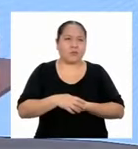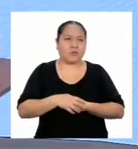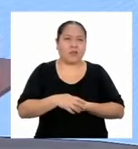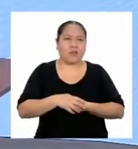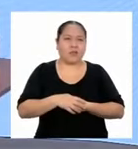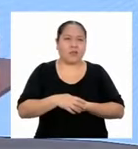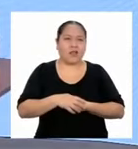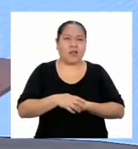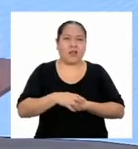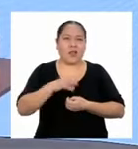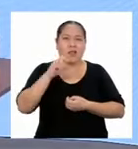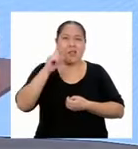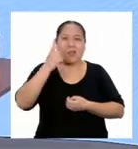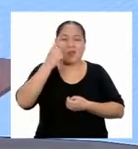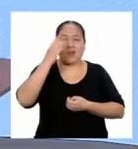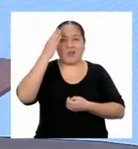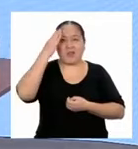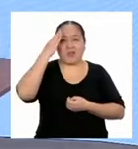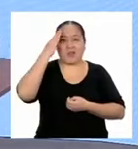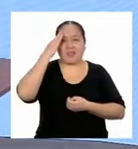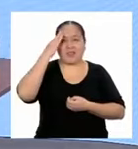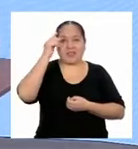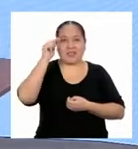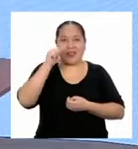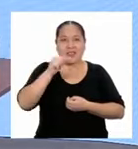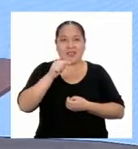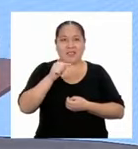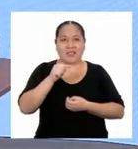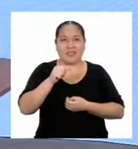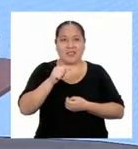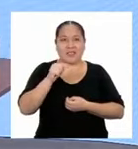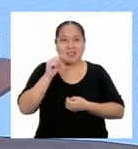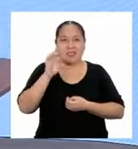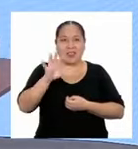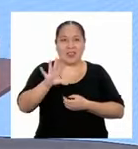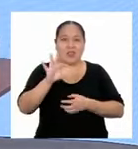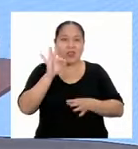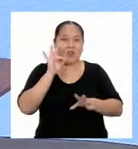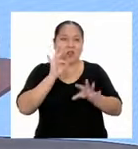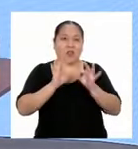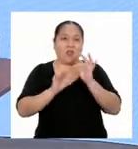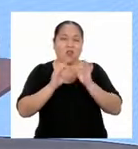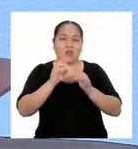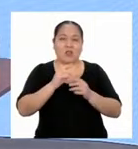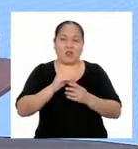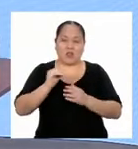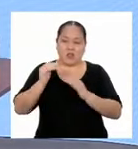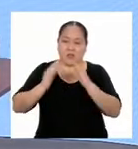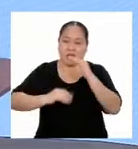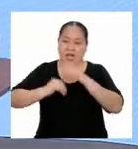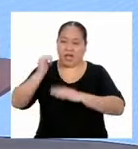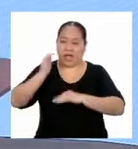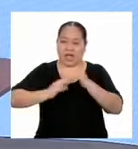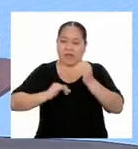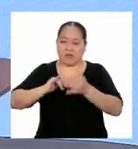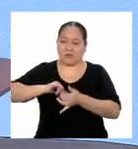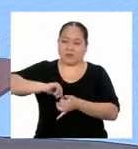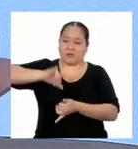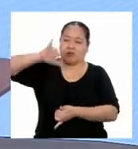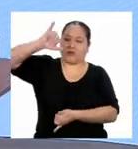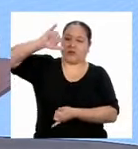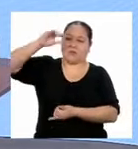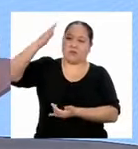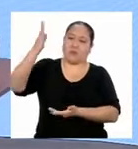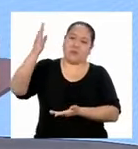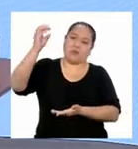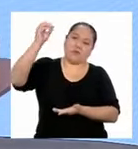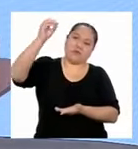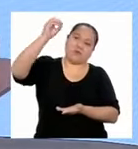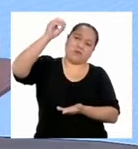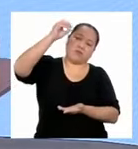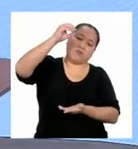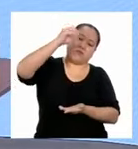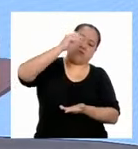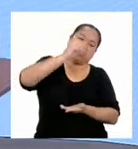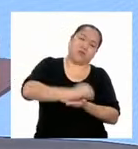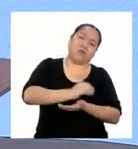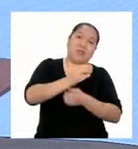Lo único que sé hasta el momento es que tengo que hallar la altura del edificio de donde Osito de Peluche se cayó.